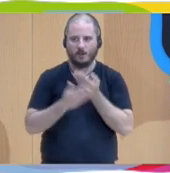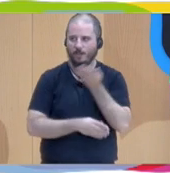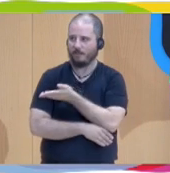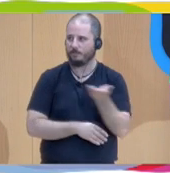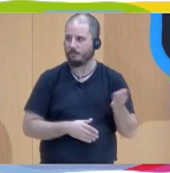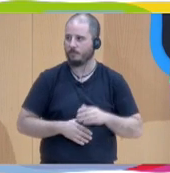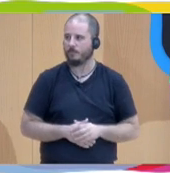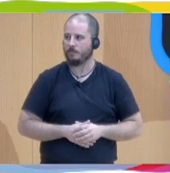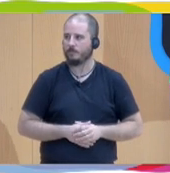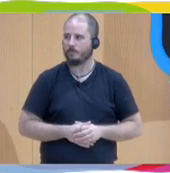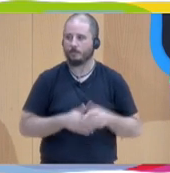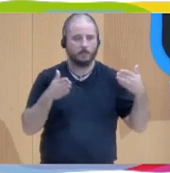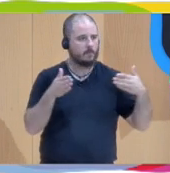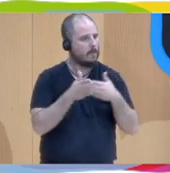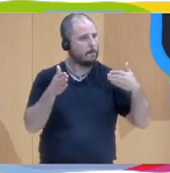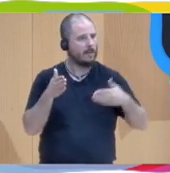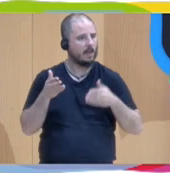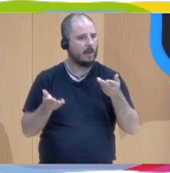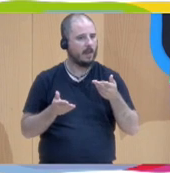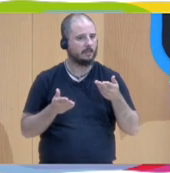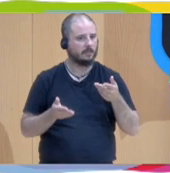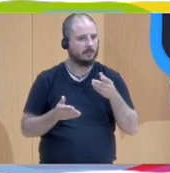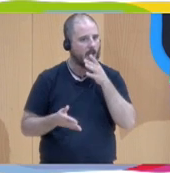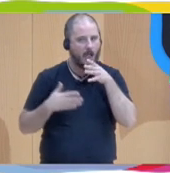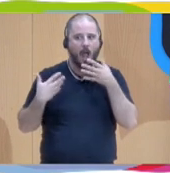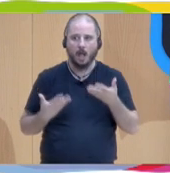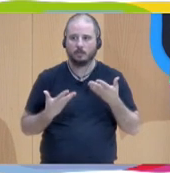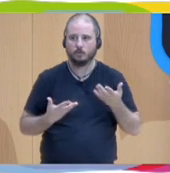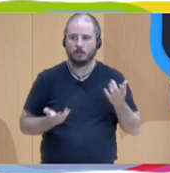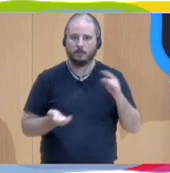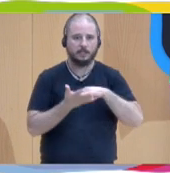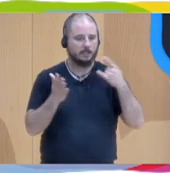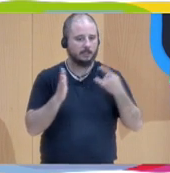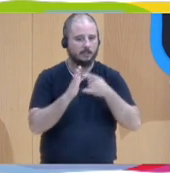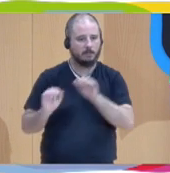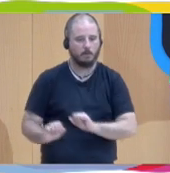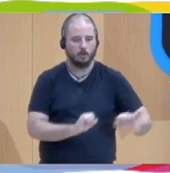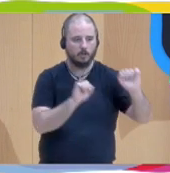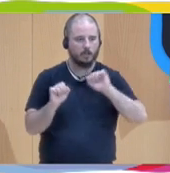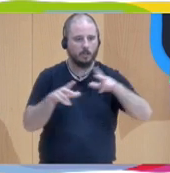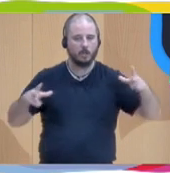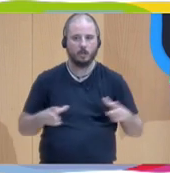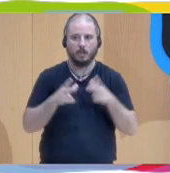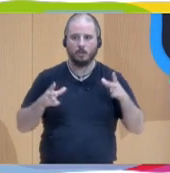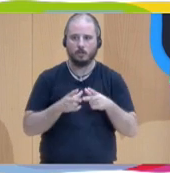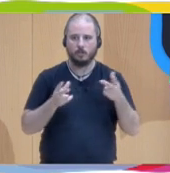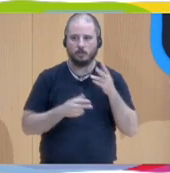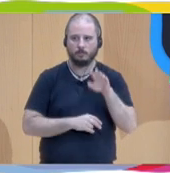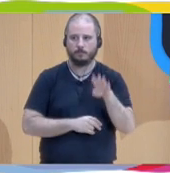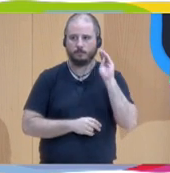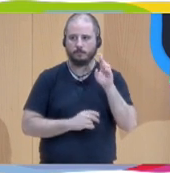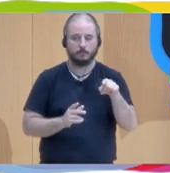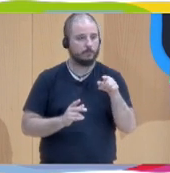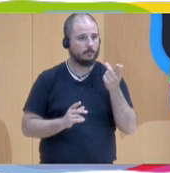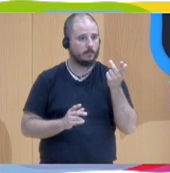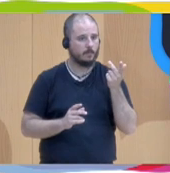barreras y los desafíos que enfrentan los sistemas de protección social, entendiendo por ellos a los